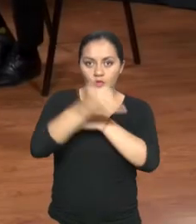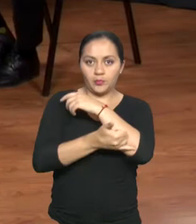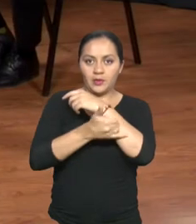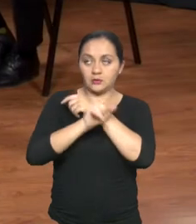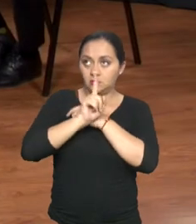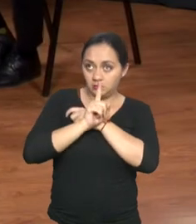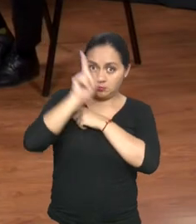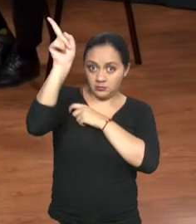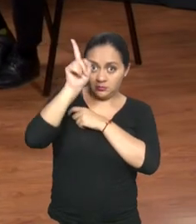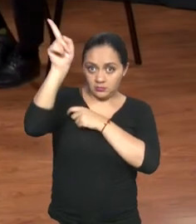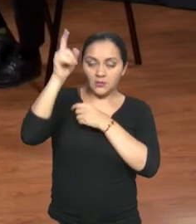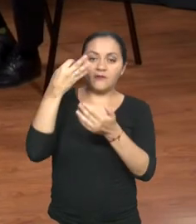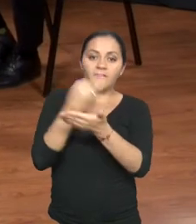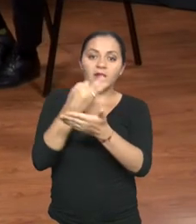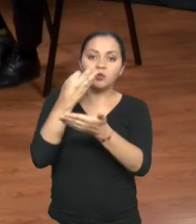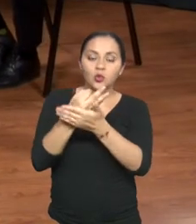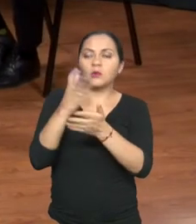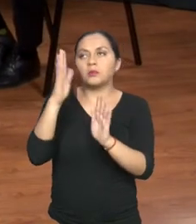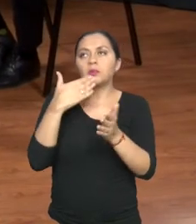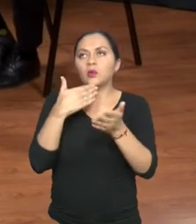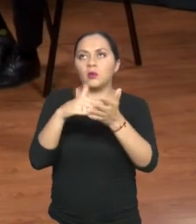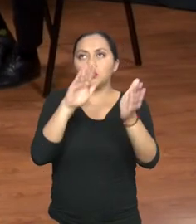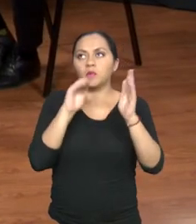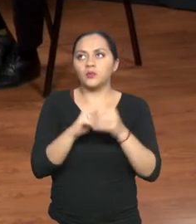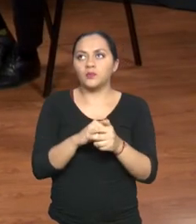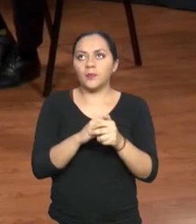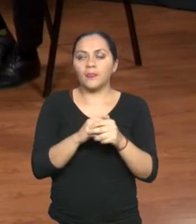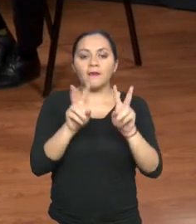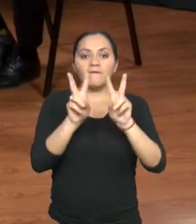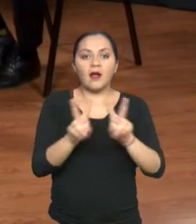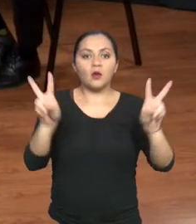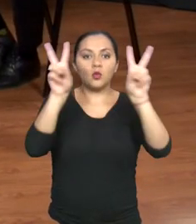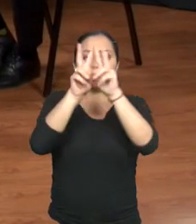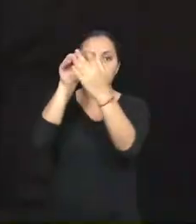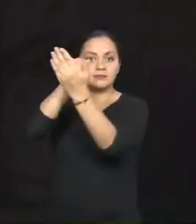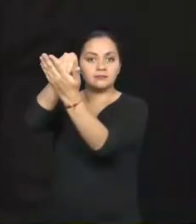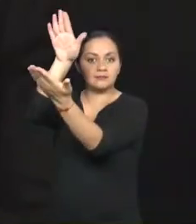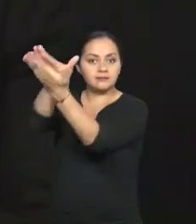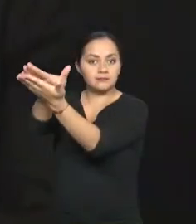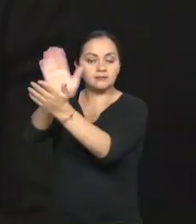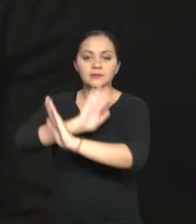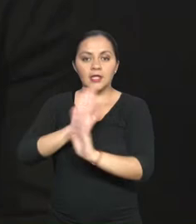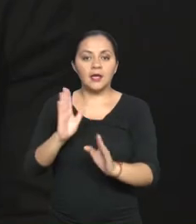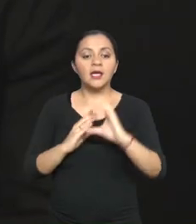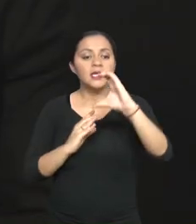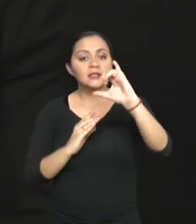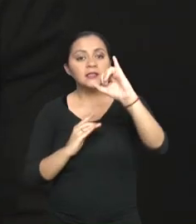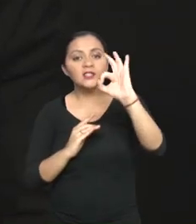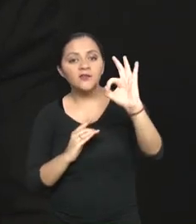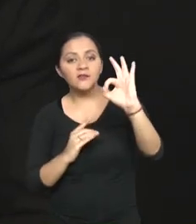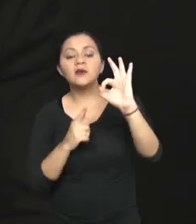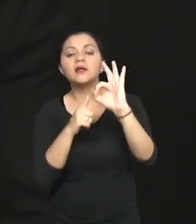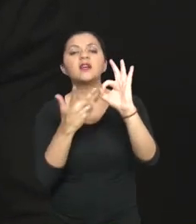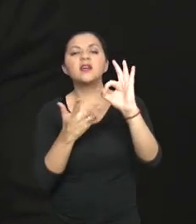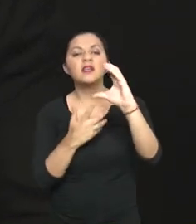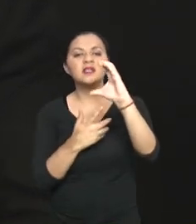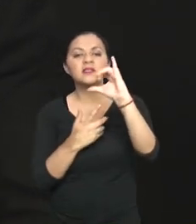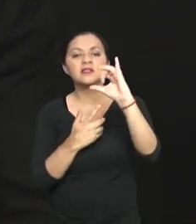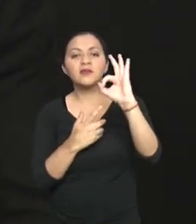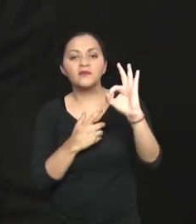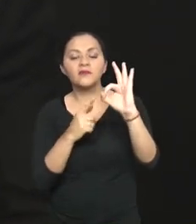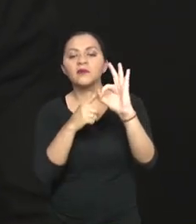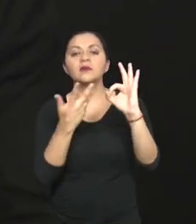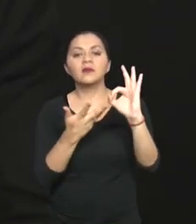comercial en este caso tiene un valor FOB y el CIF nosotros le conocemos, ¿no es cierto?, como luego de que se